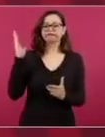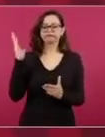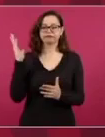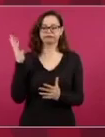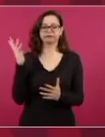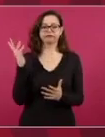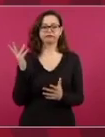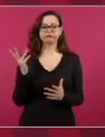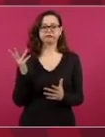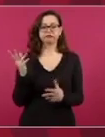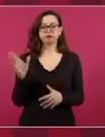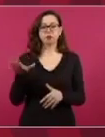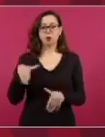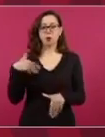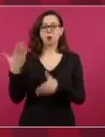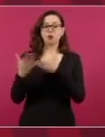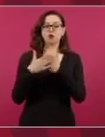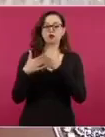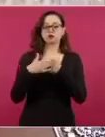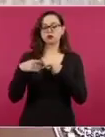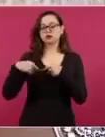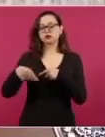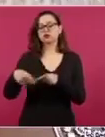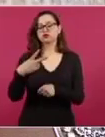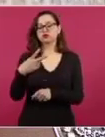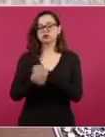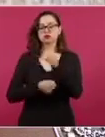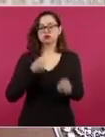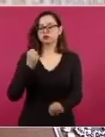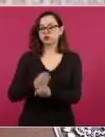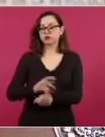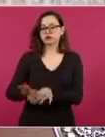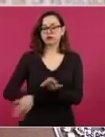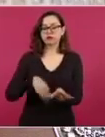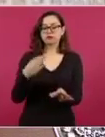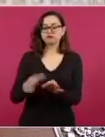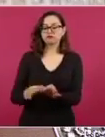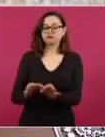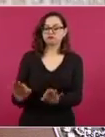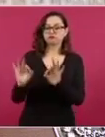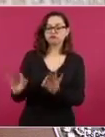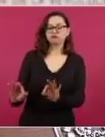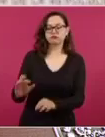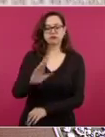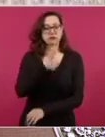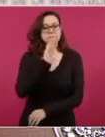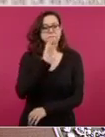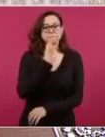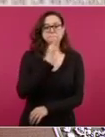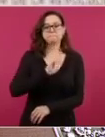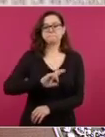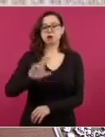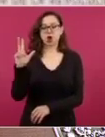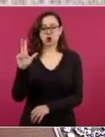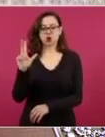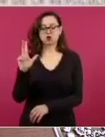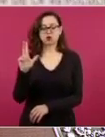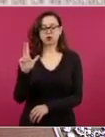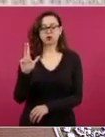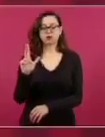mejores sistemas de salud pública del mundo. Ese es el desafío, aún